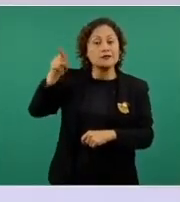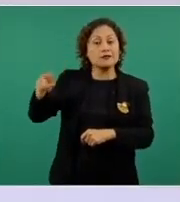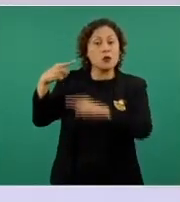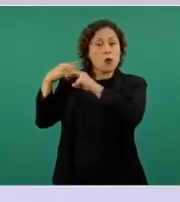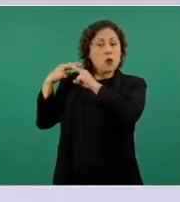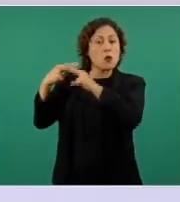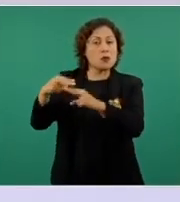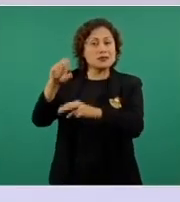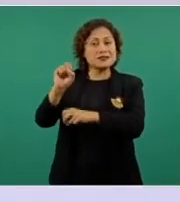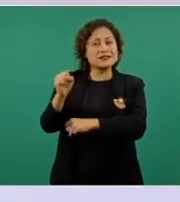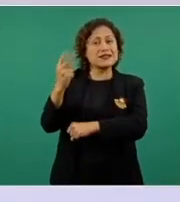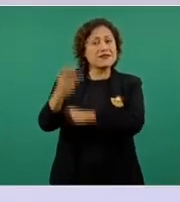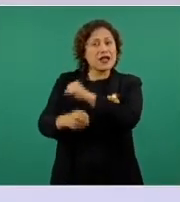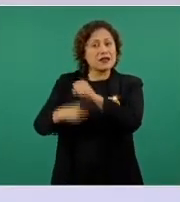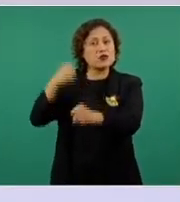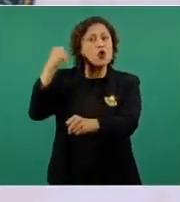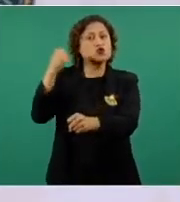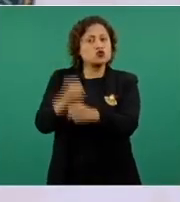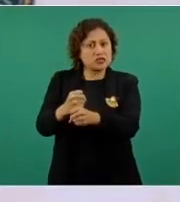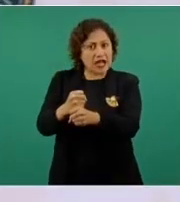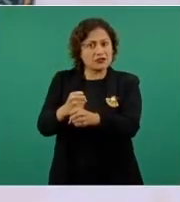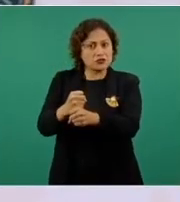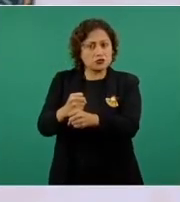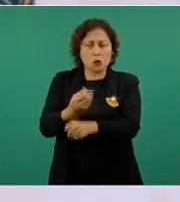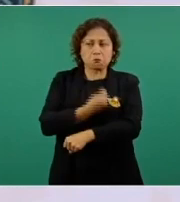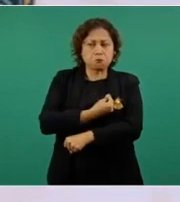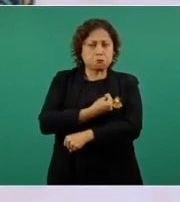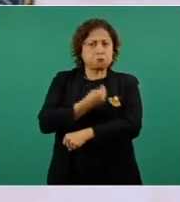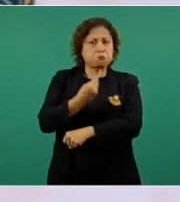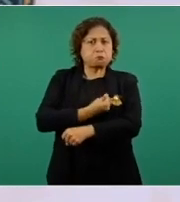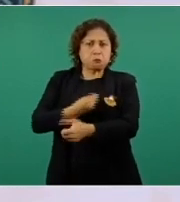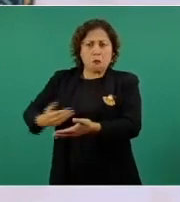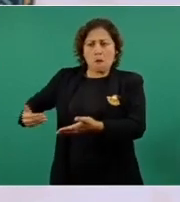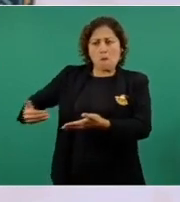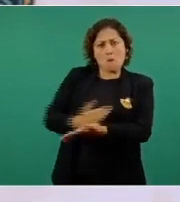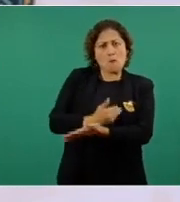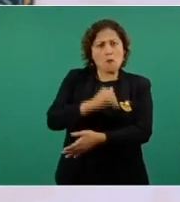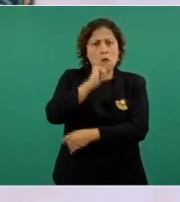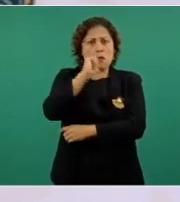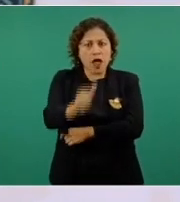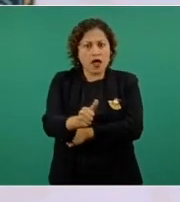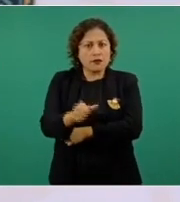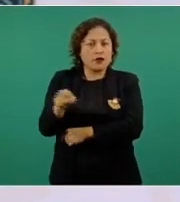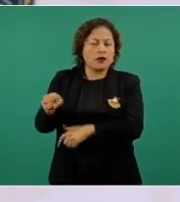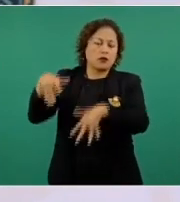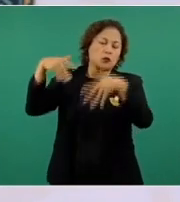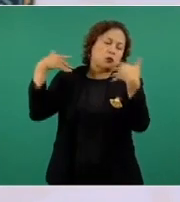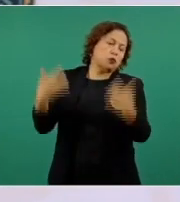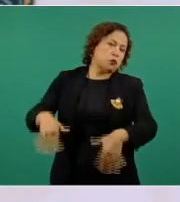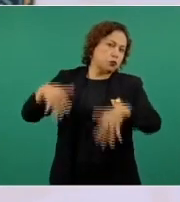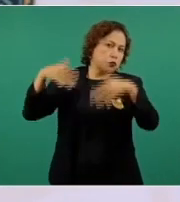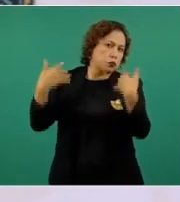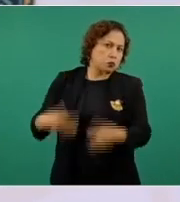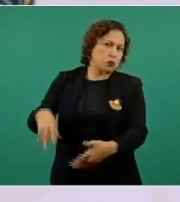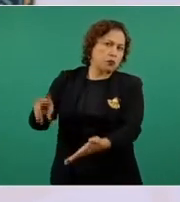sin sometimiento es una indiscutible